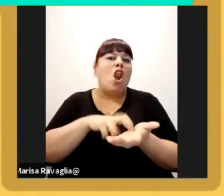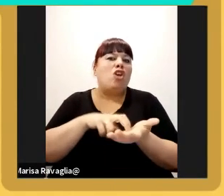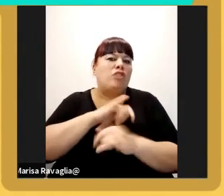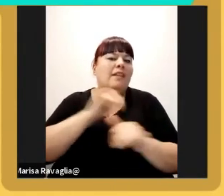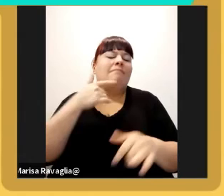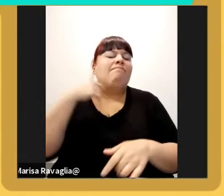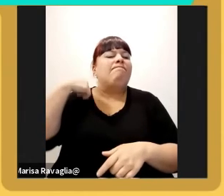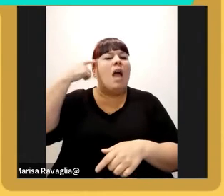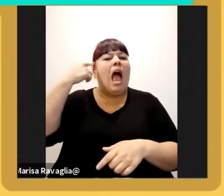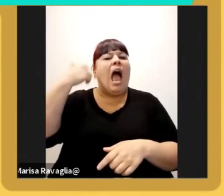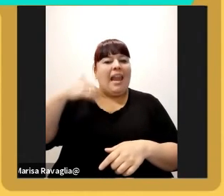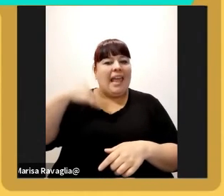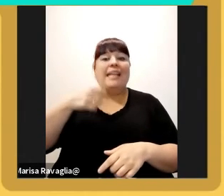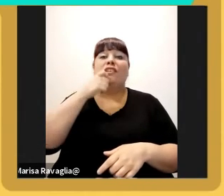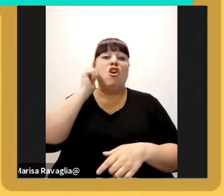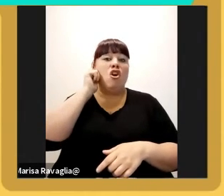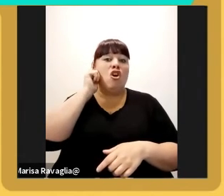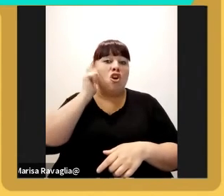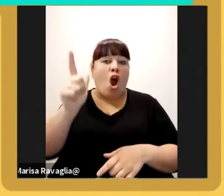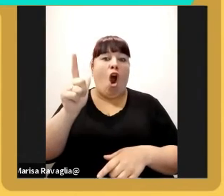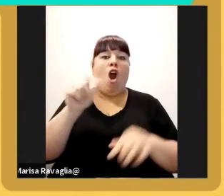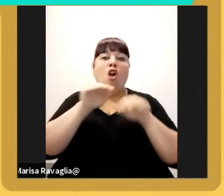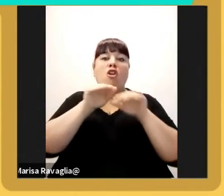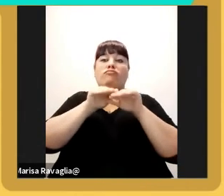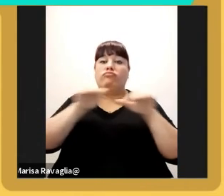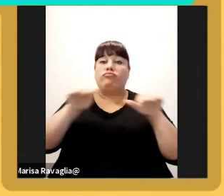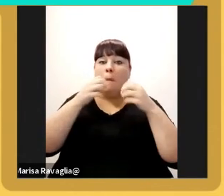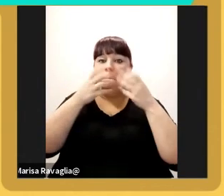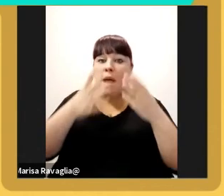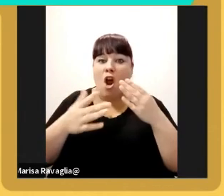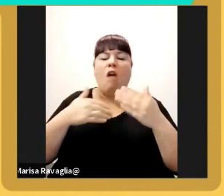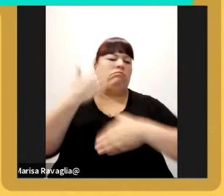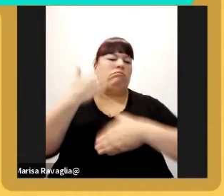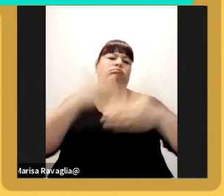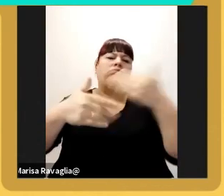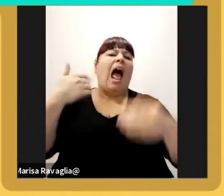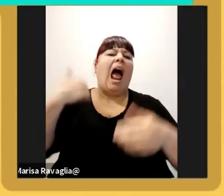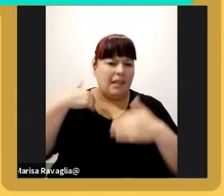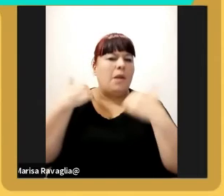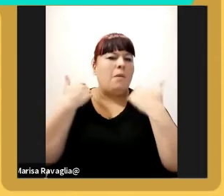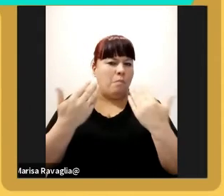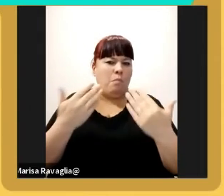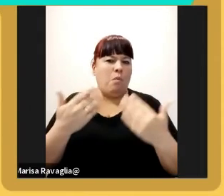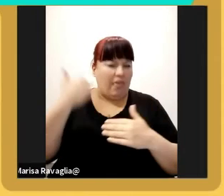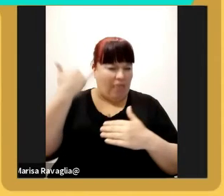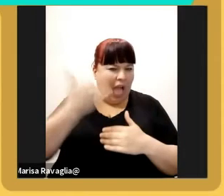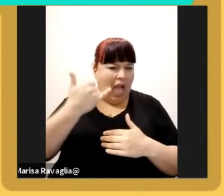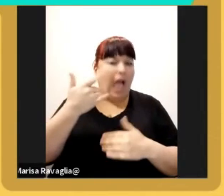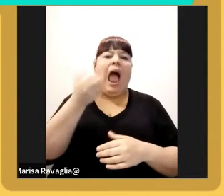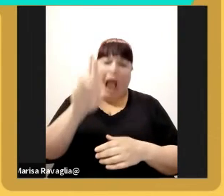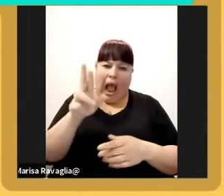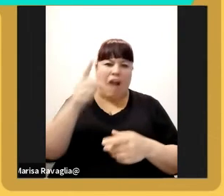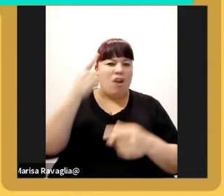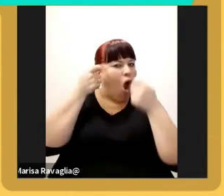cuando logra una mínima estabilización el potencial de crecimiento que Argentina tiene ARCOR está apostando ustedes